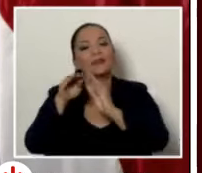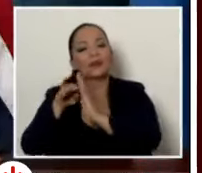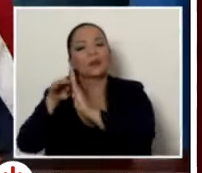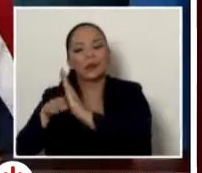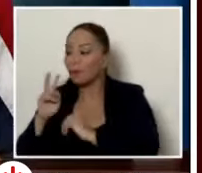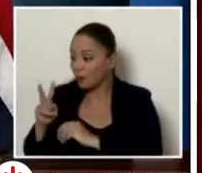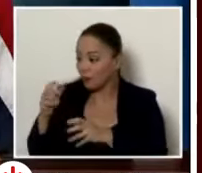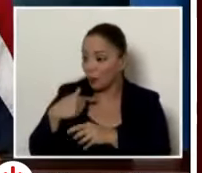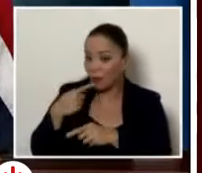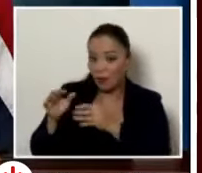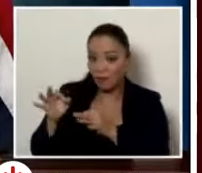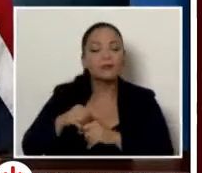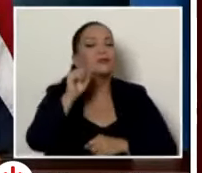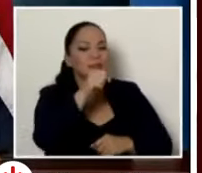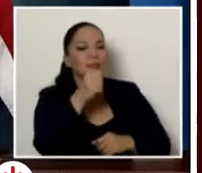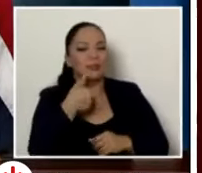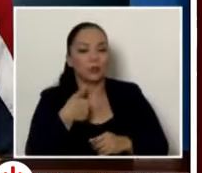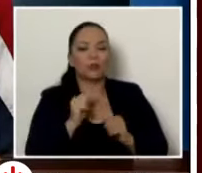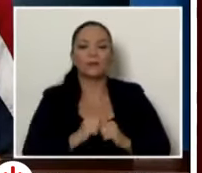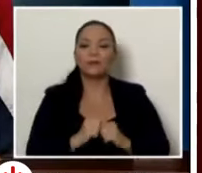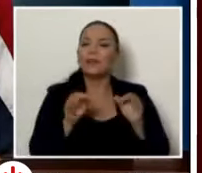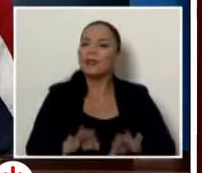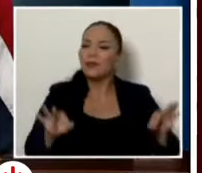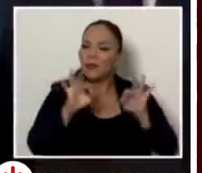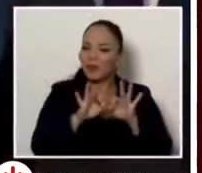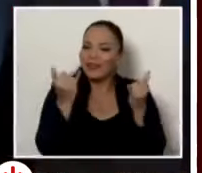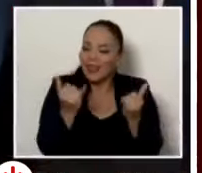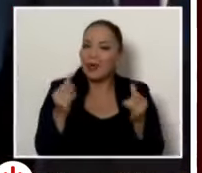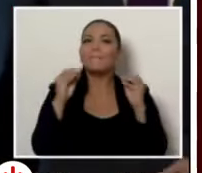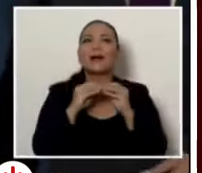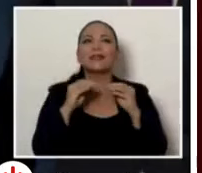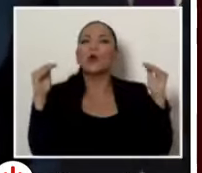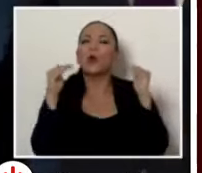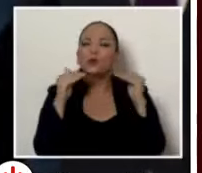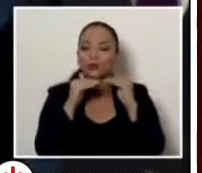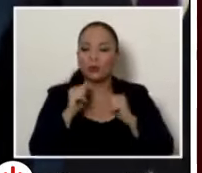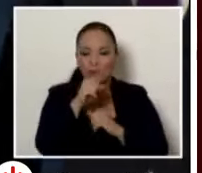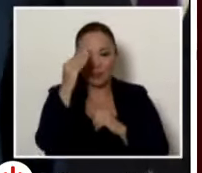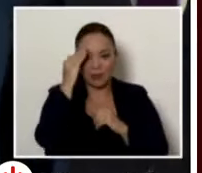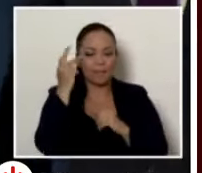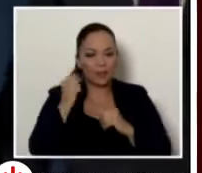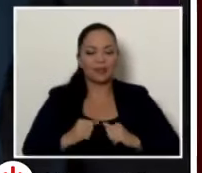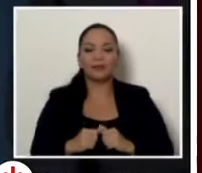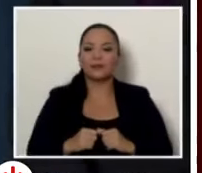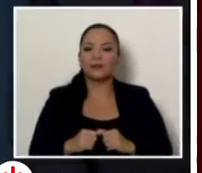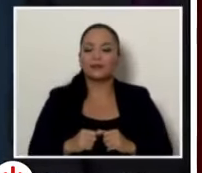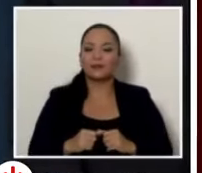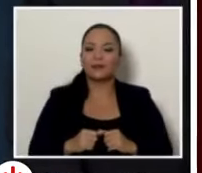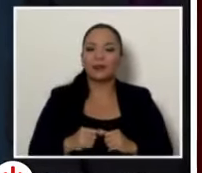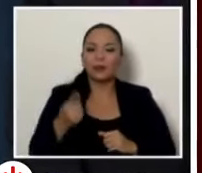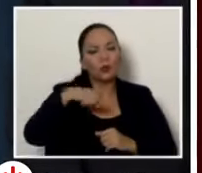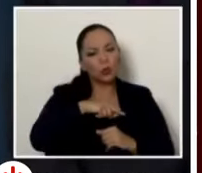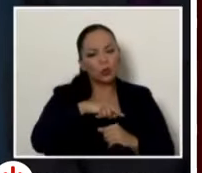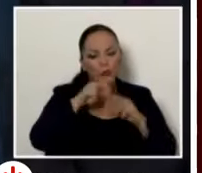ministro? Sí, señor. Y también algo que es importante es que va a ser más justo. Ustedes saben que después del análisis de las bases de datos, nos